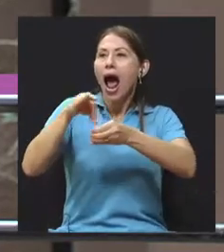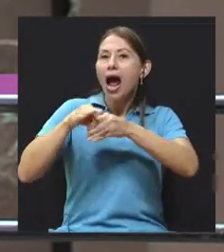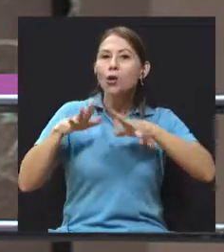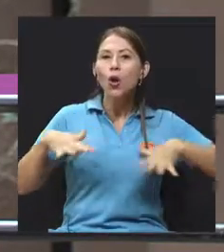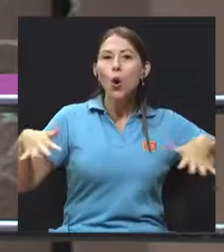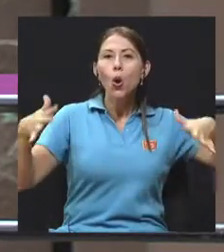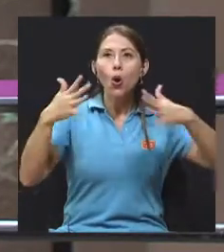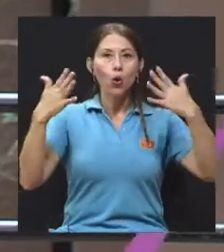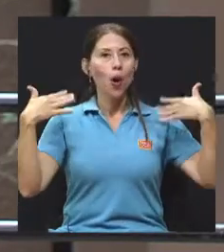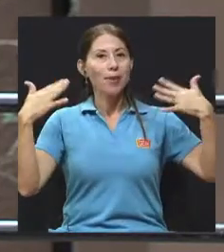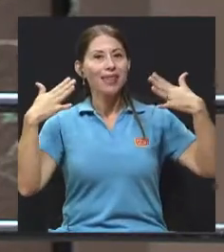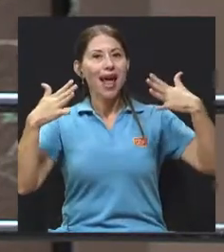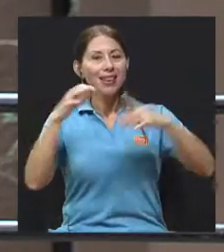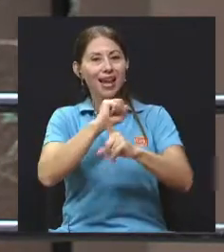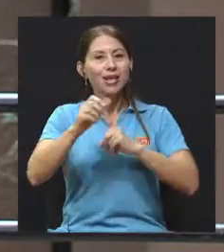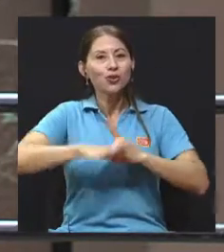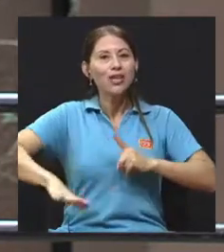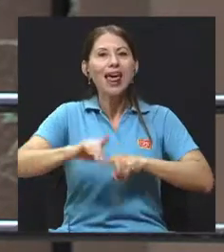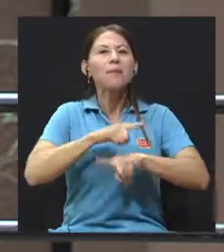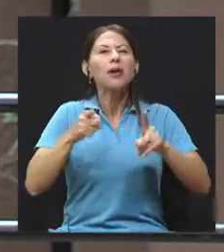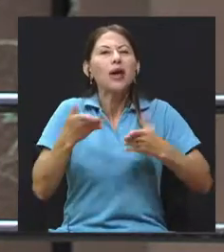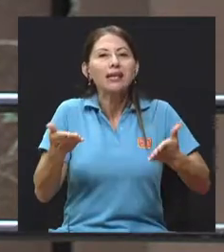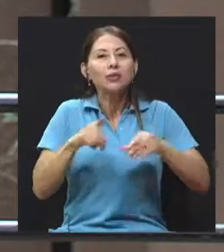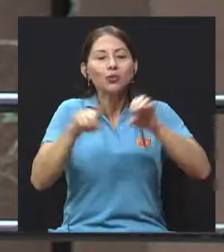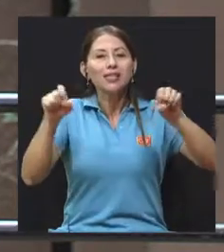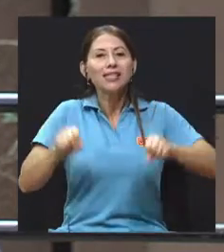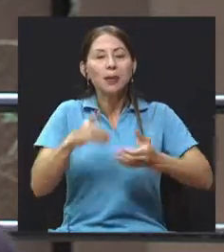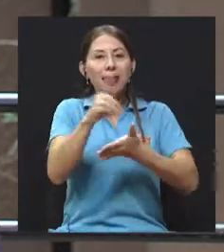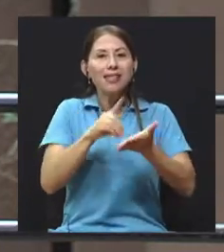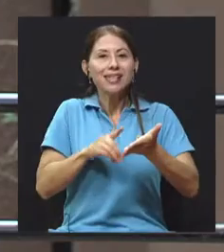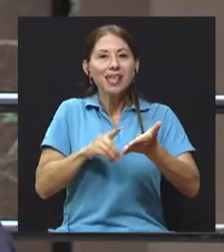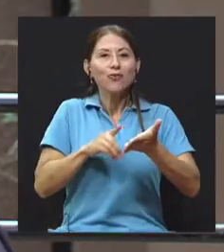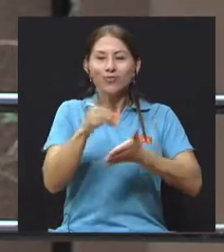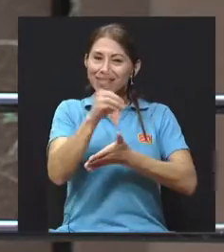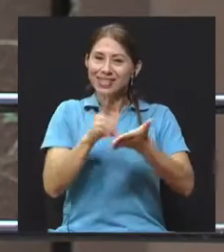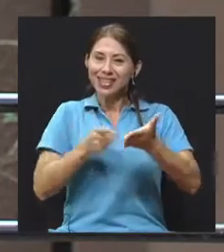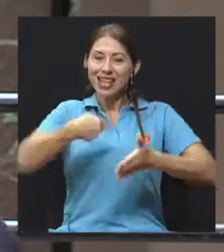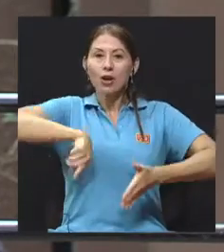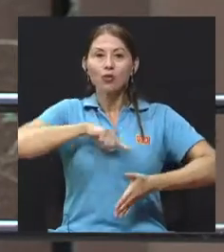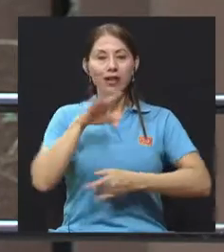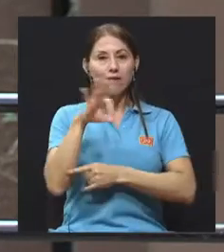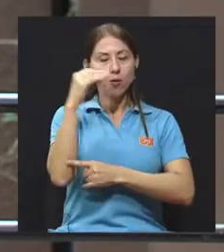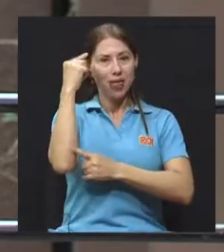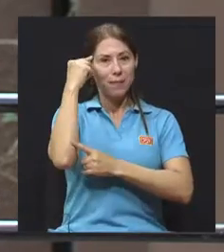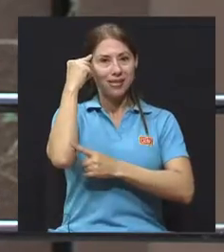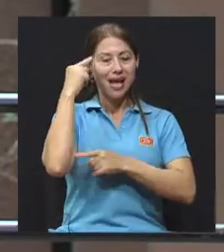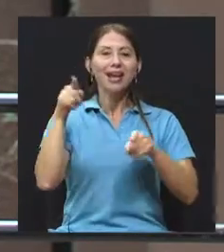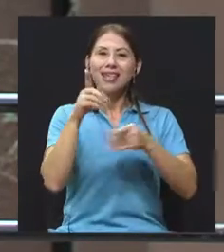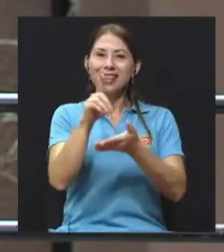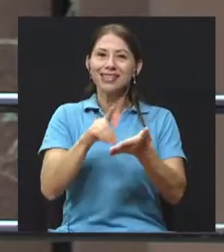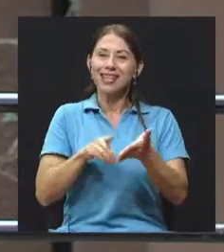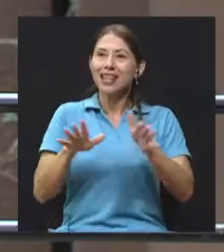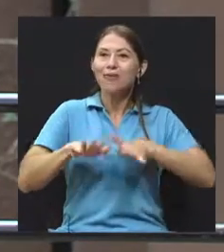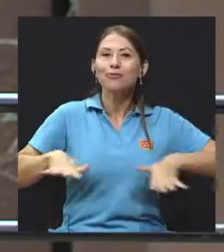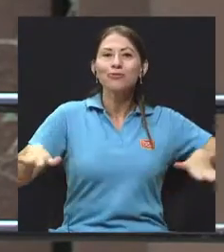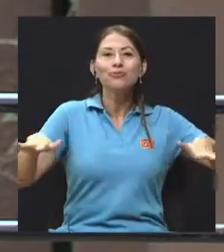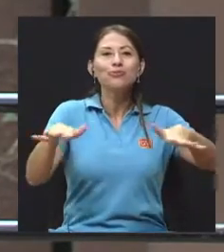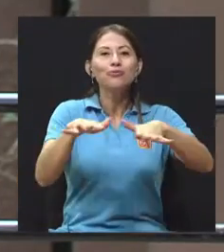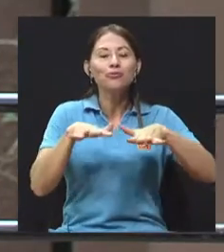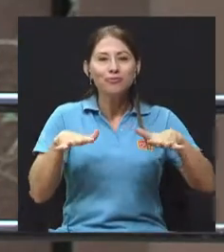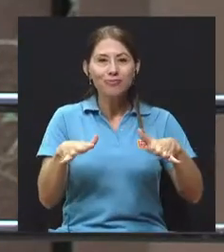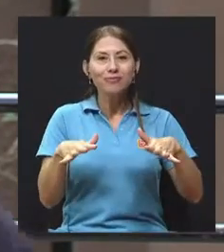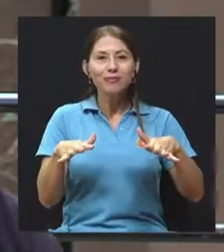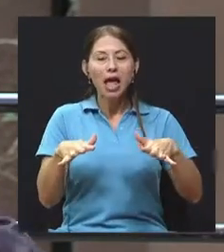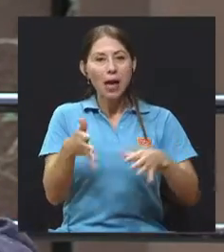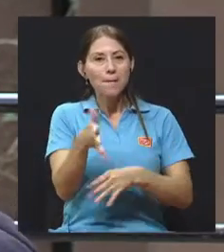llámese de la sociedad, pero es un sistema de diseño que rediseña desde nuestra forma de pensar hasta el entorno en el que nos movemos. Más o menos